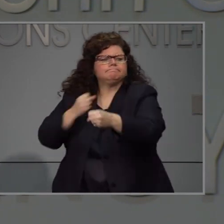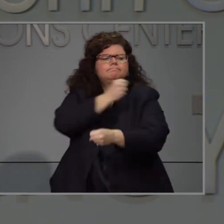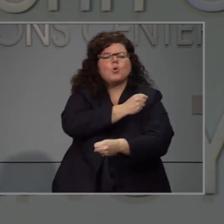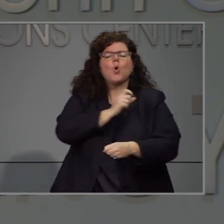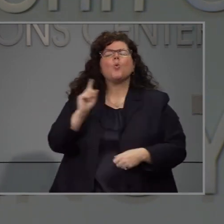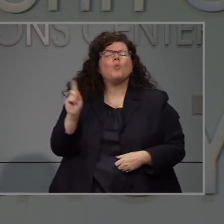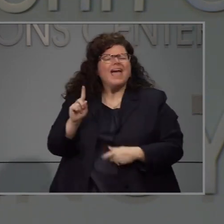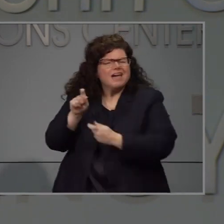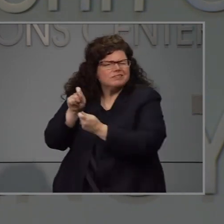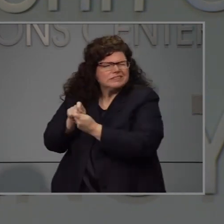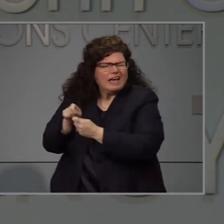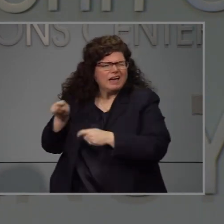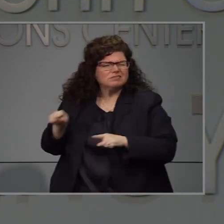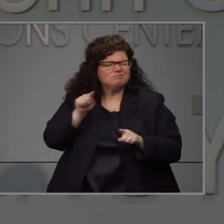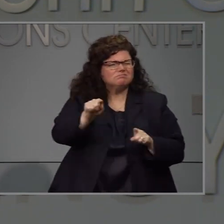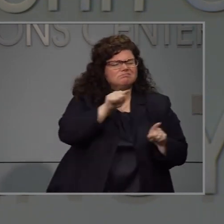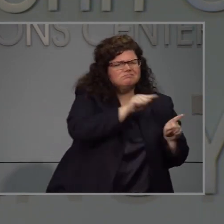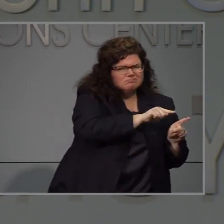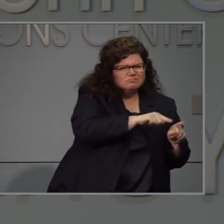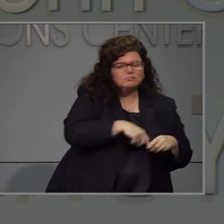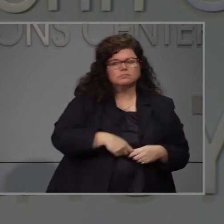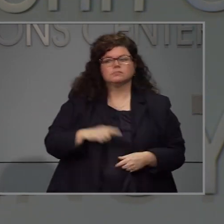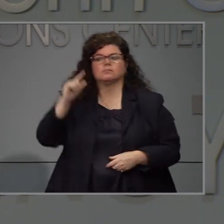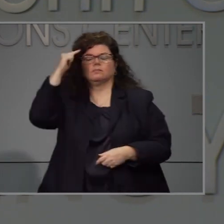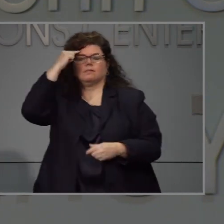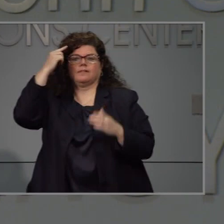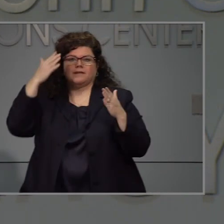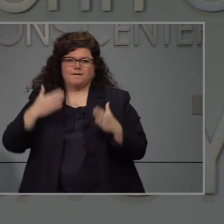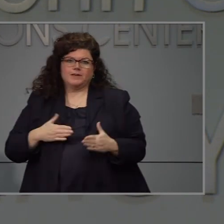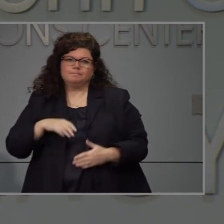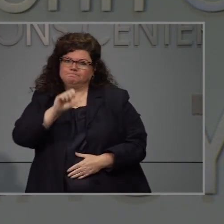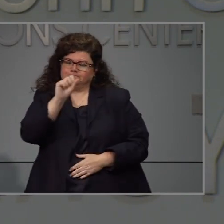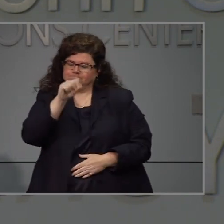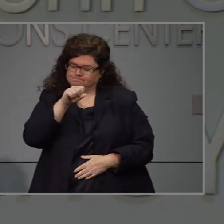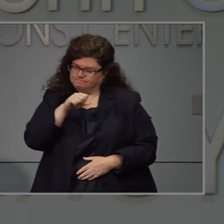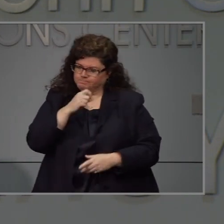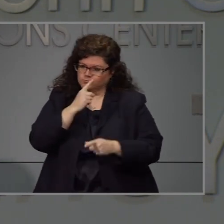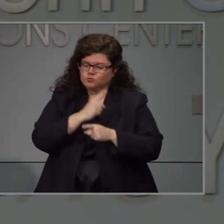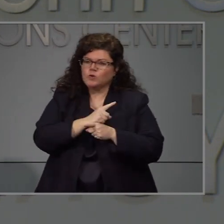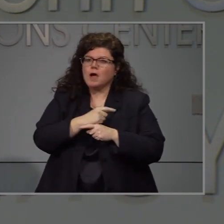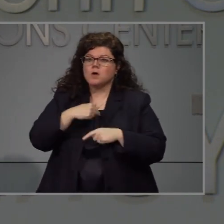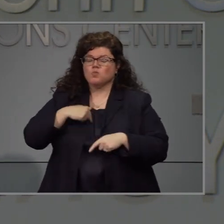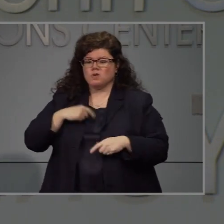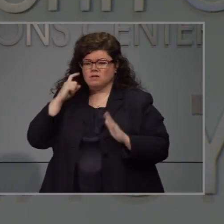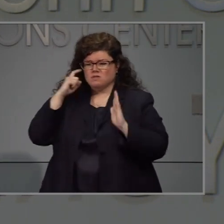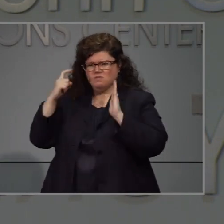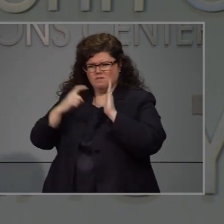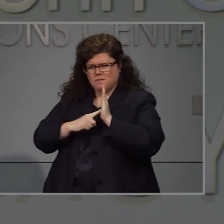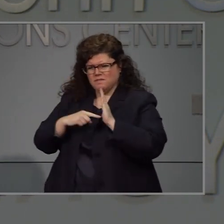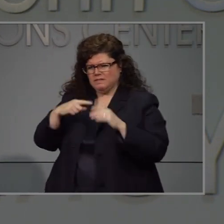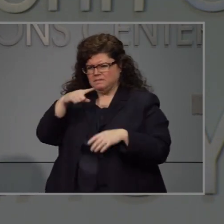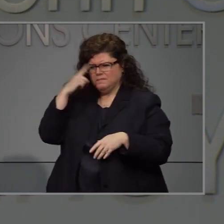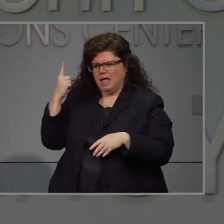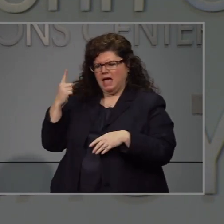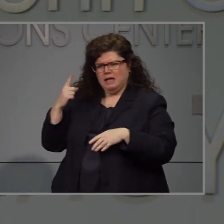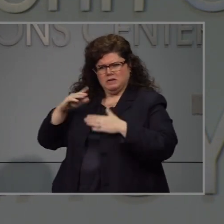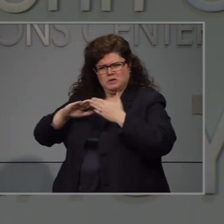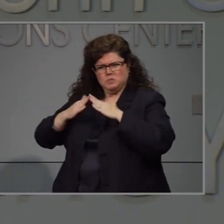porque estamos viendo que hay un aumento un aumento en la tasa de infección. en comunidades de color.